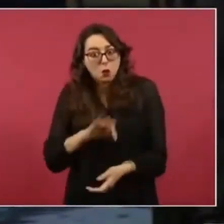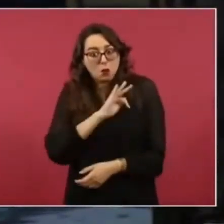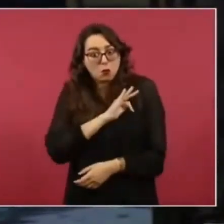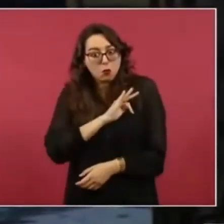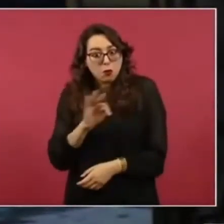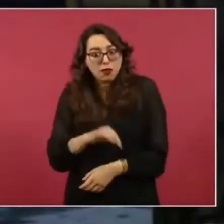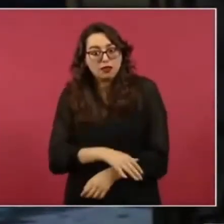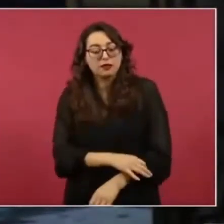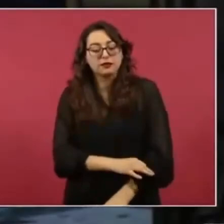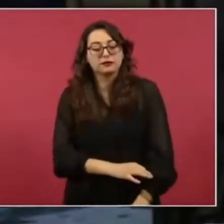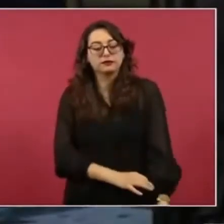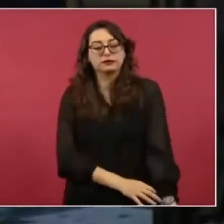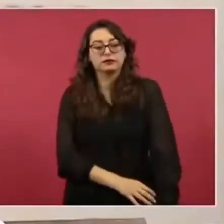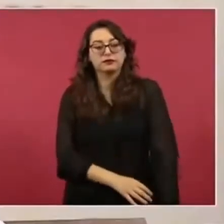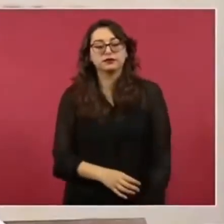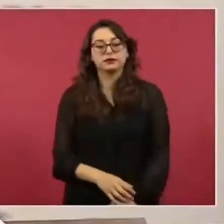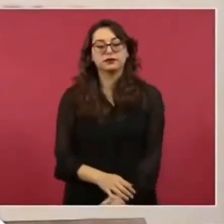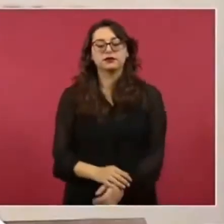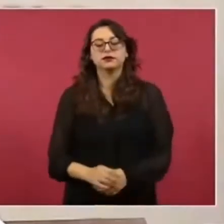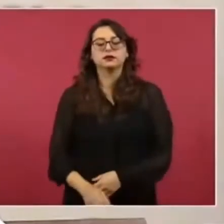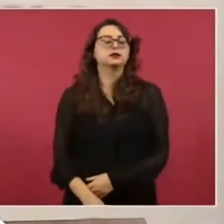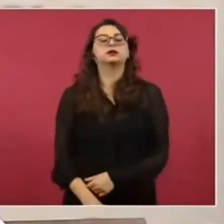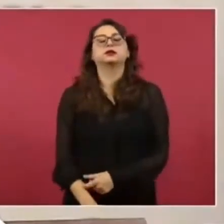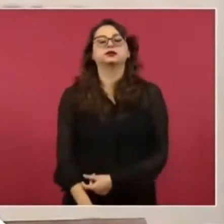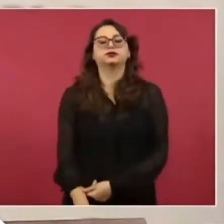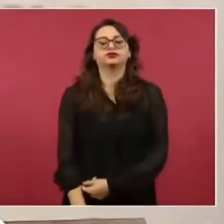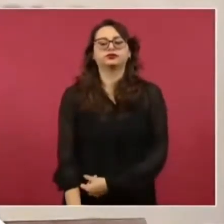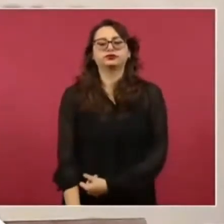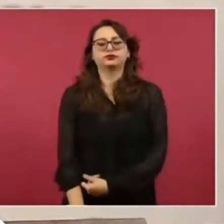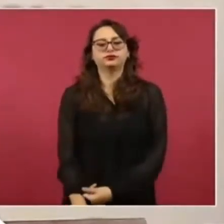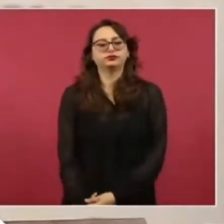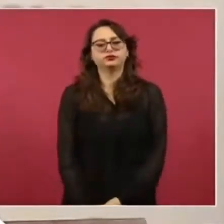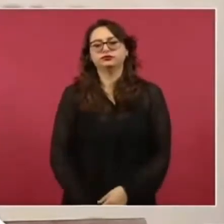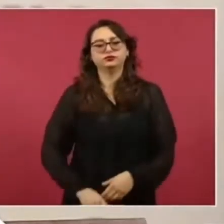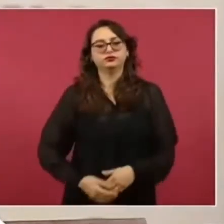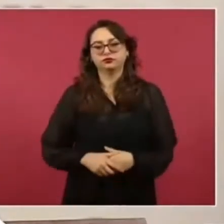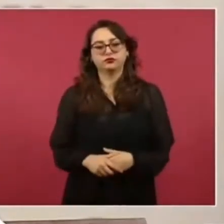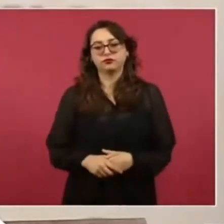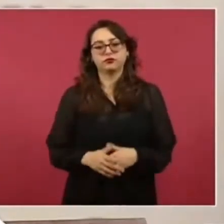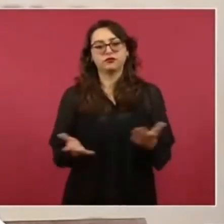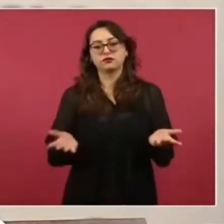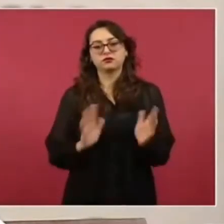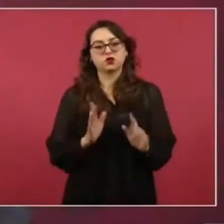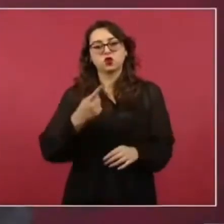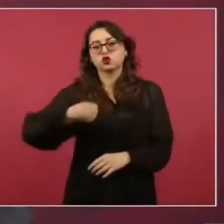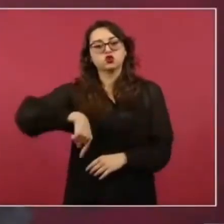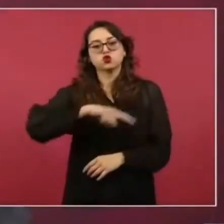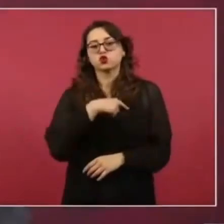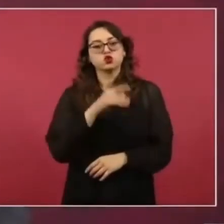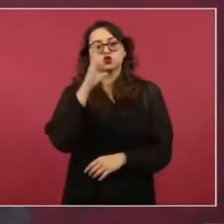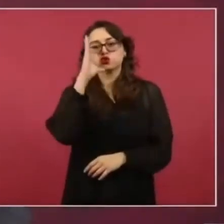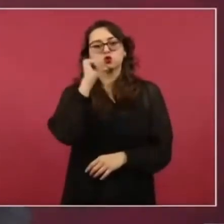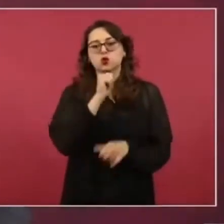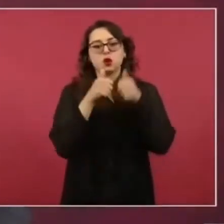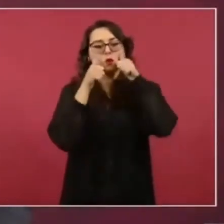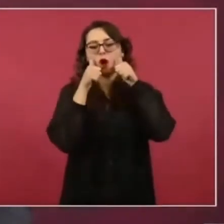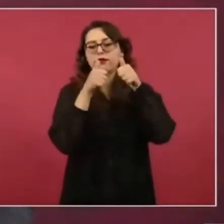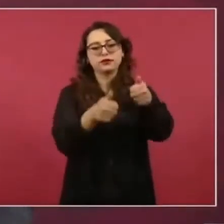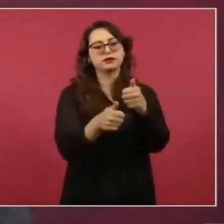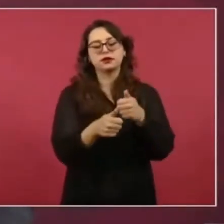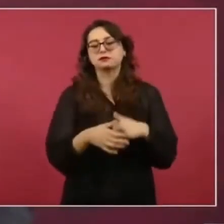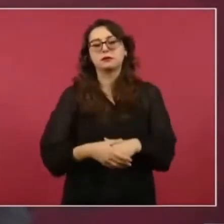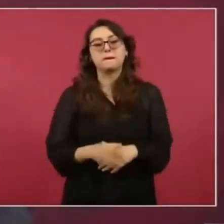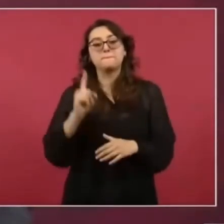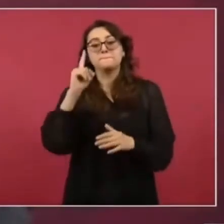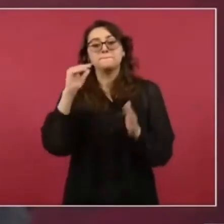a autoridades de Tijuana de que... les hecho saber que no podrían en ningún caso recibir a más de mil personas al día. No podríamos. No tenemos la capacidad